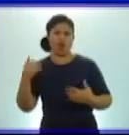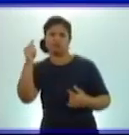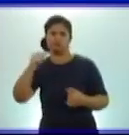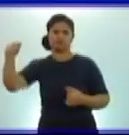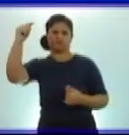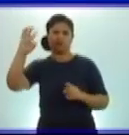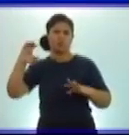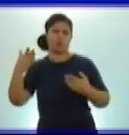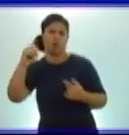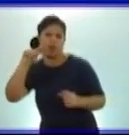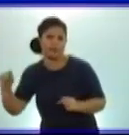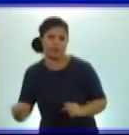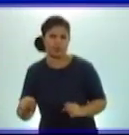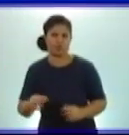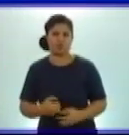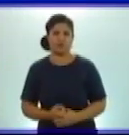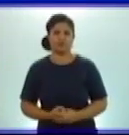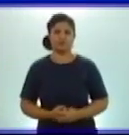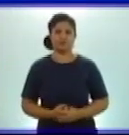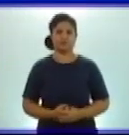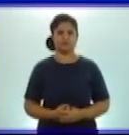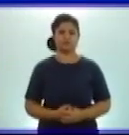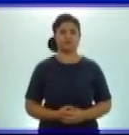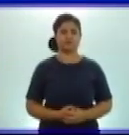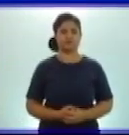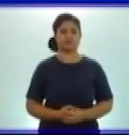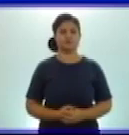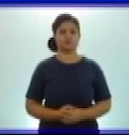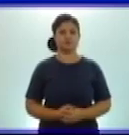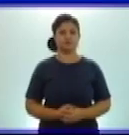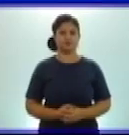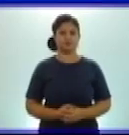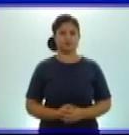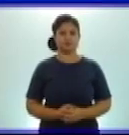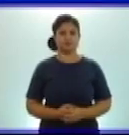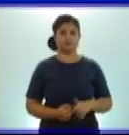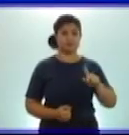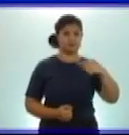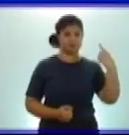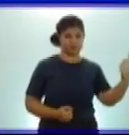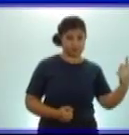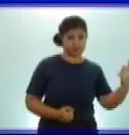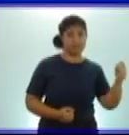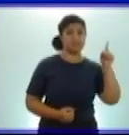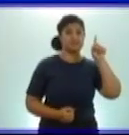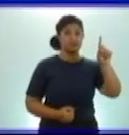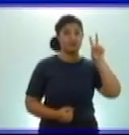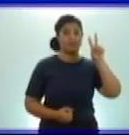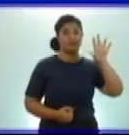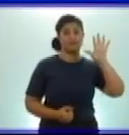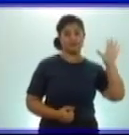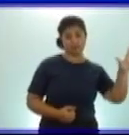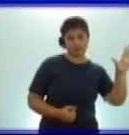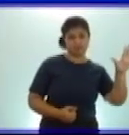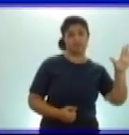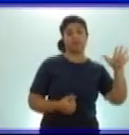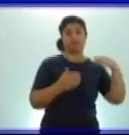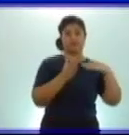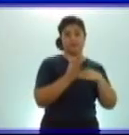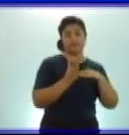tienen en pantalla. 125.612 es menor que